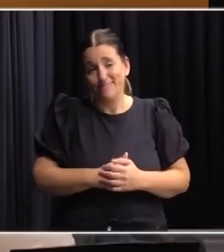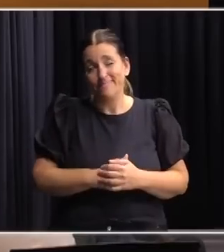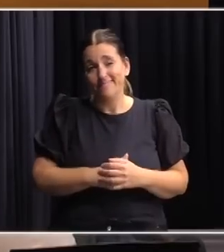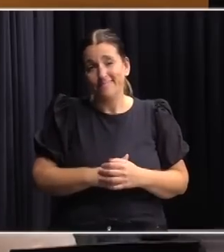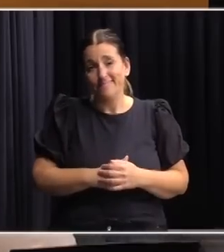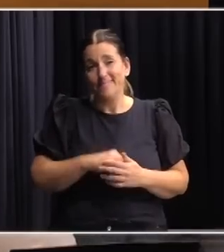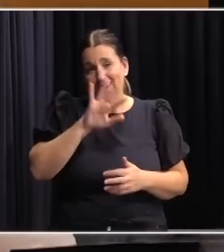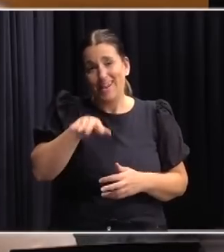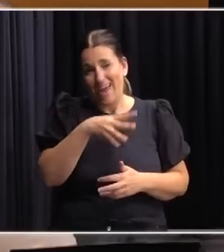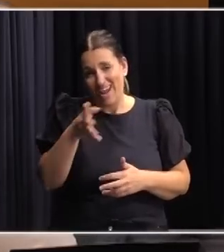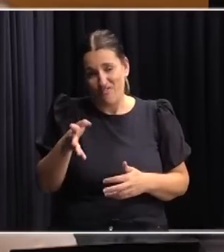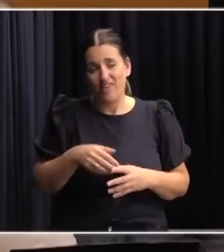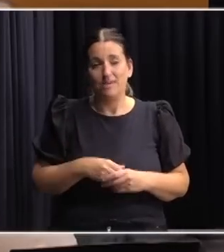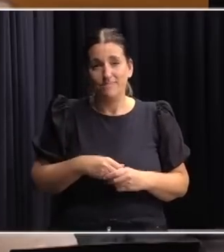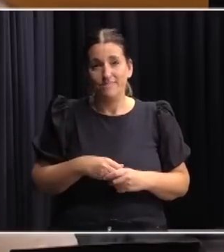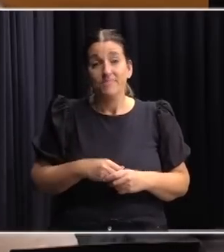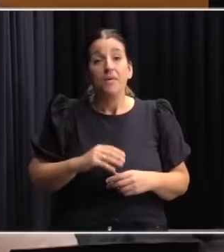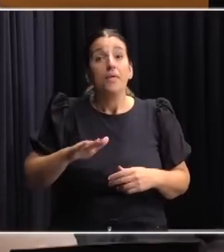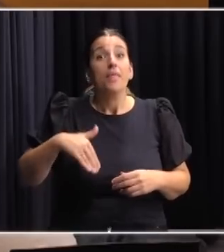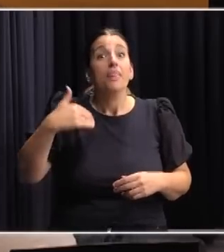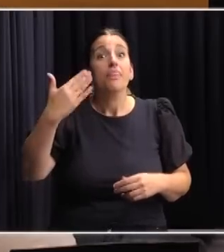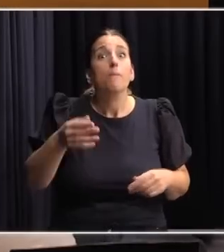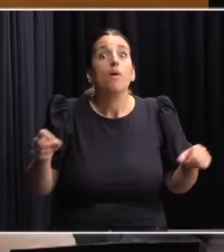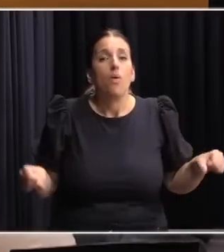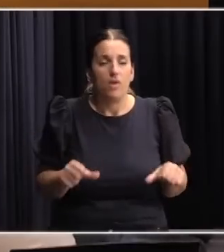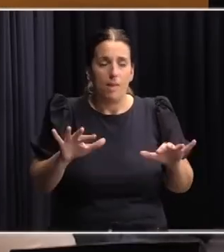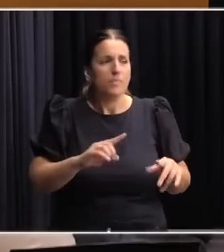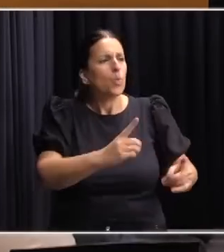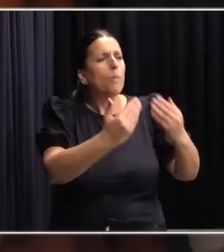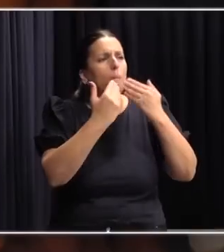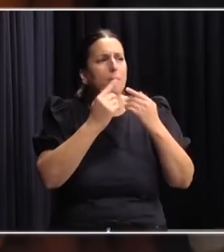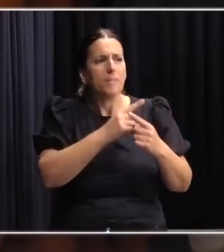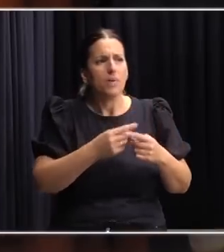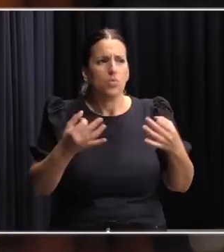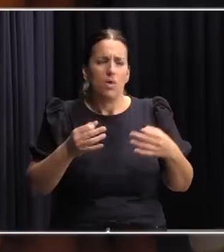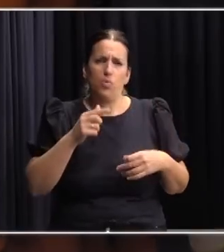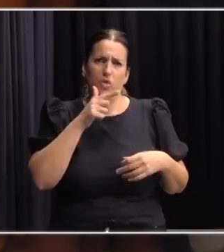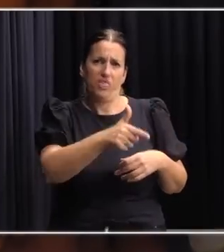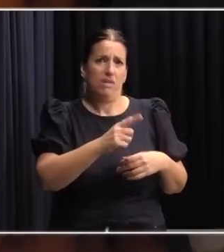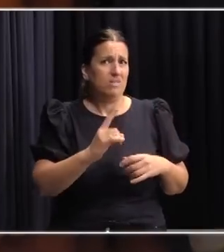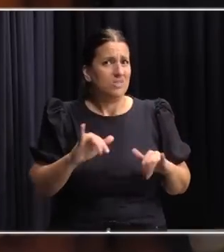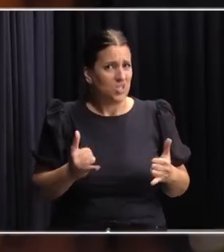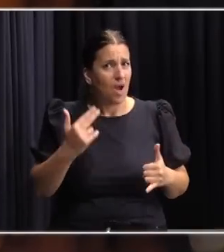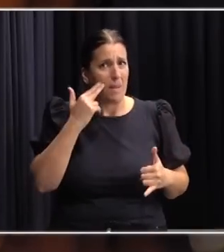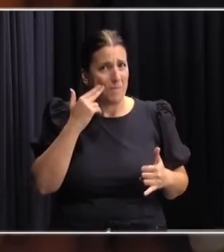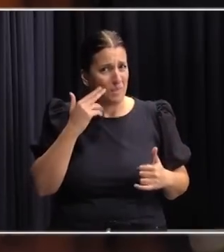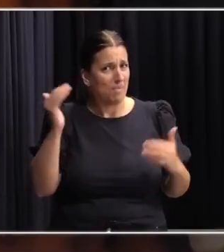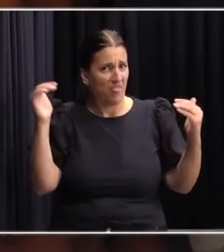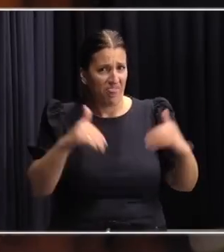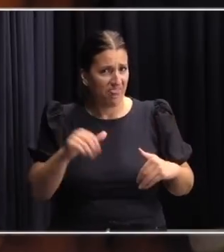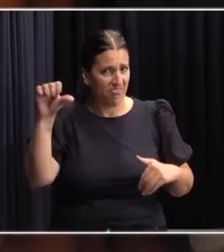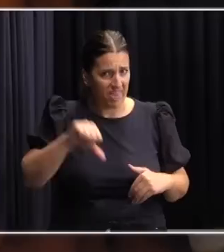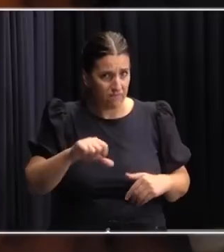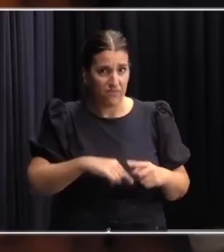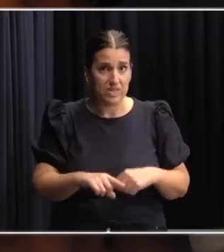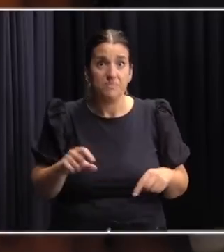visibilizado en esta gráfica y después cuando hagamos algo. Yendo a tu pregunta en concreto, ya hay un déficit grande. El quedarse